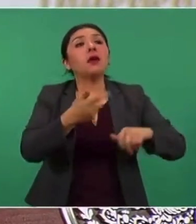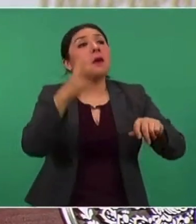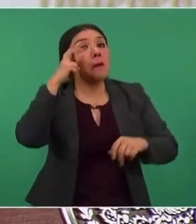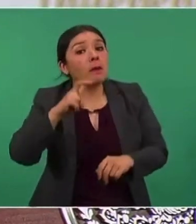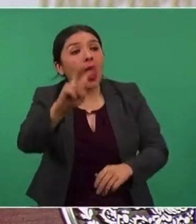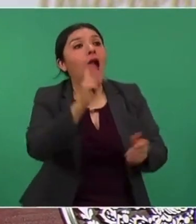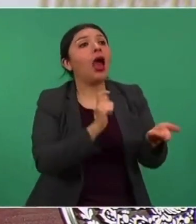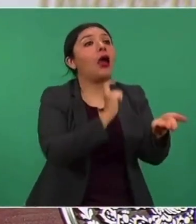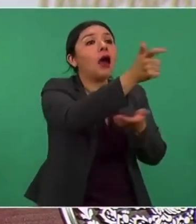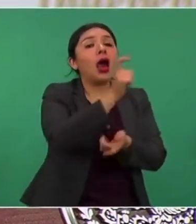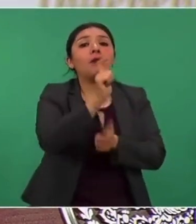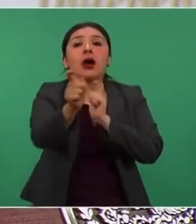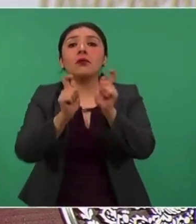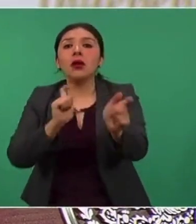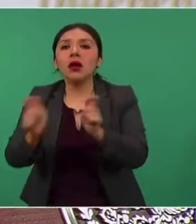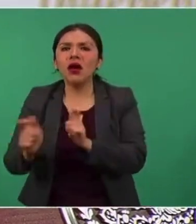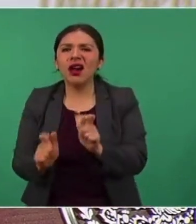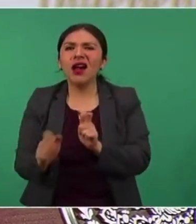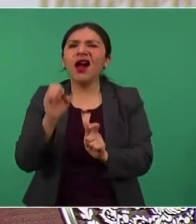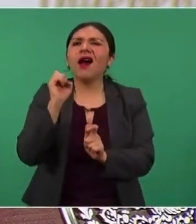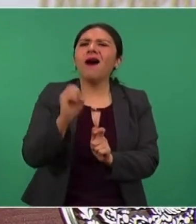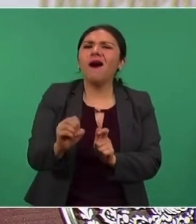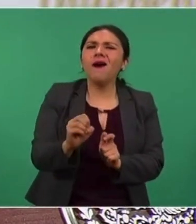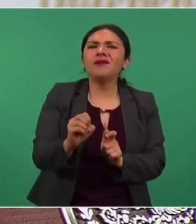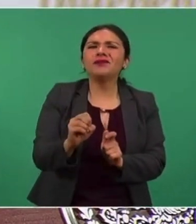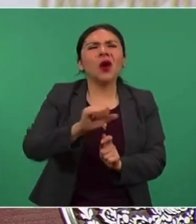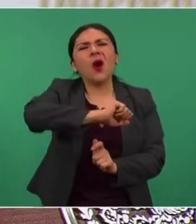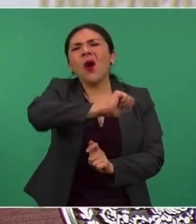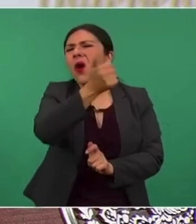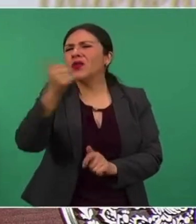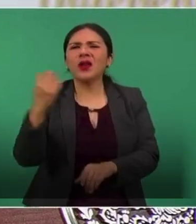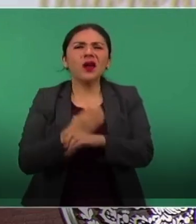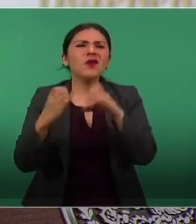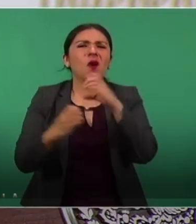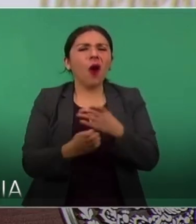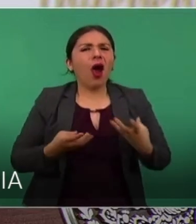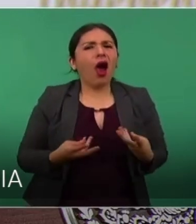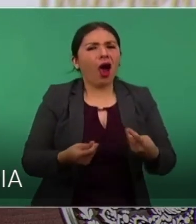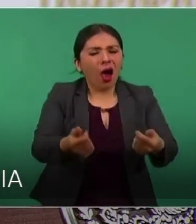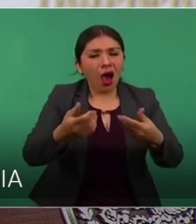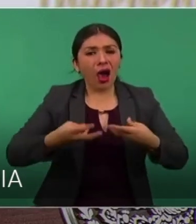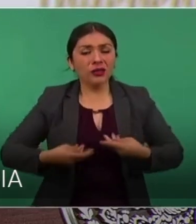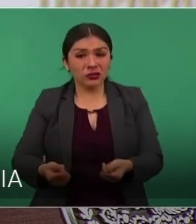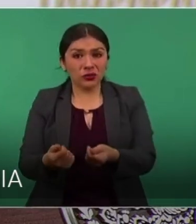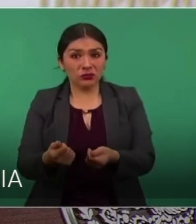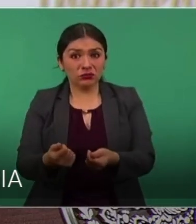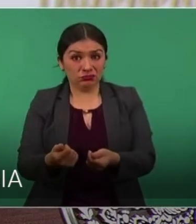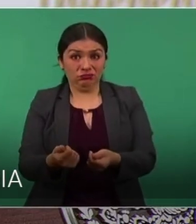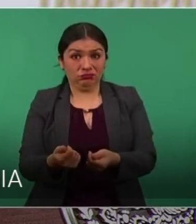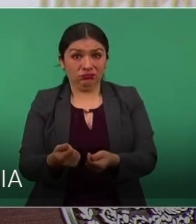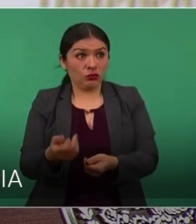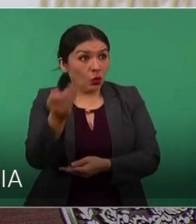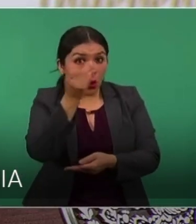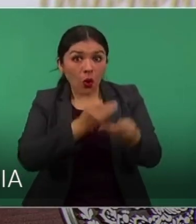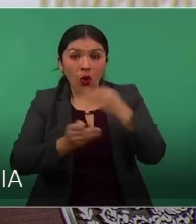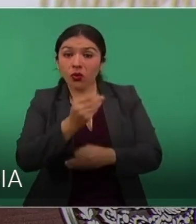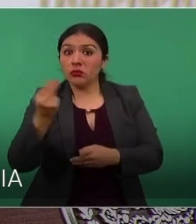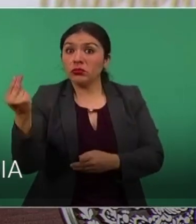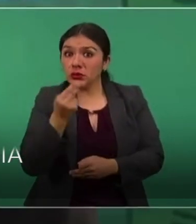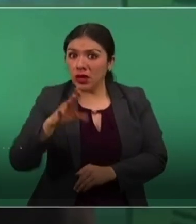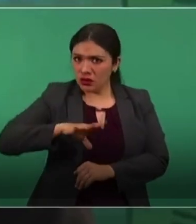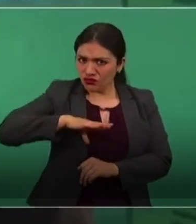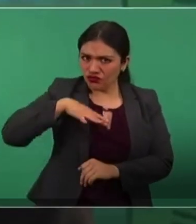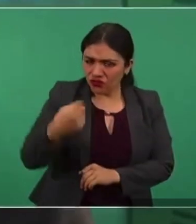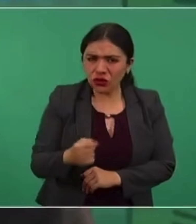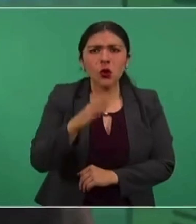y otros gastos. Todos tenemos que hacer un esfuerzo, no puede